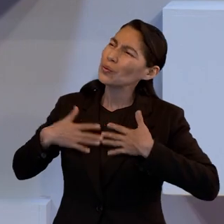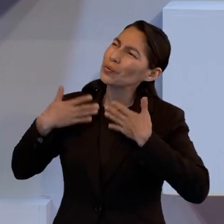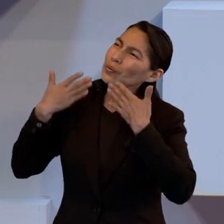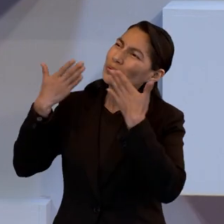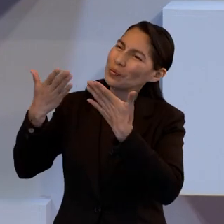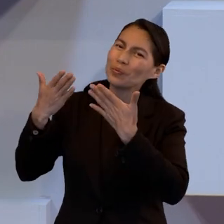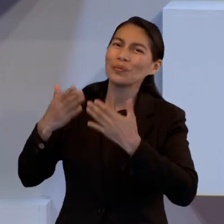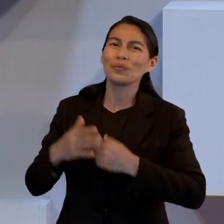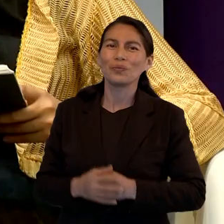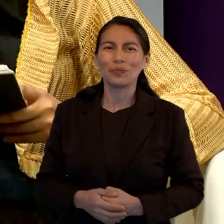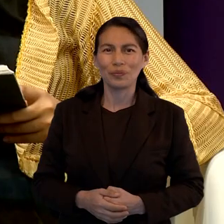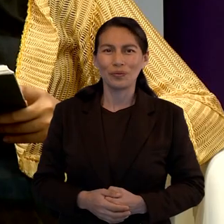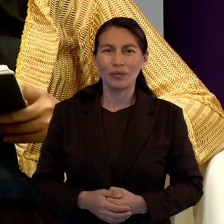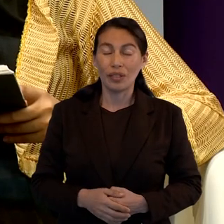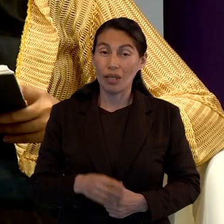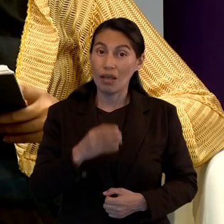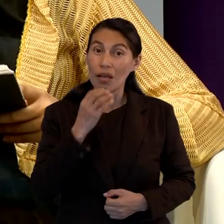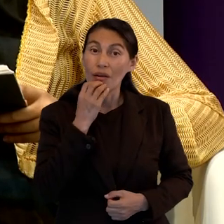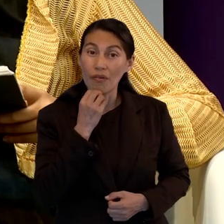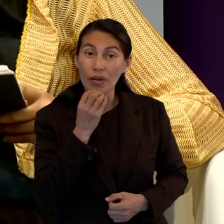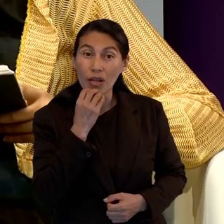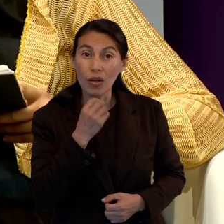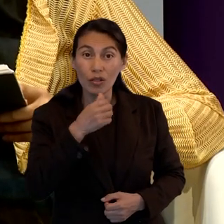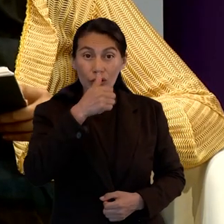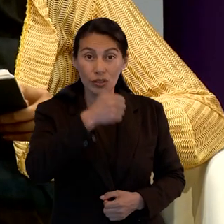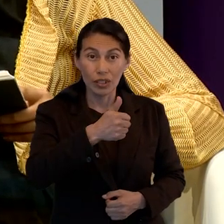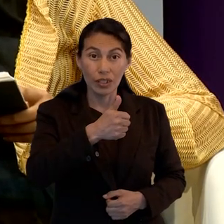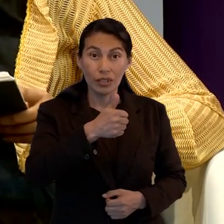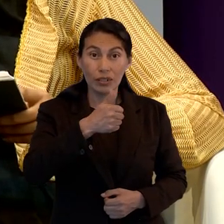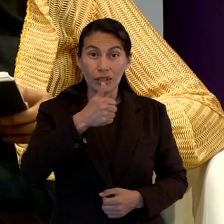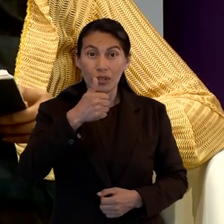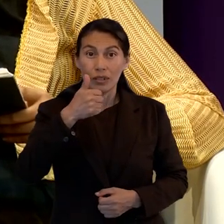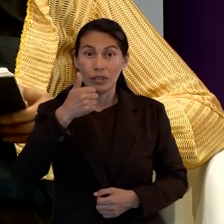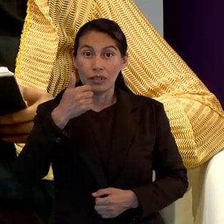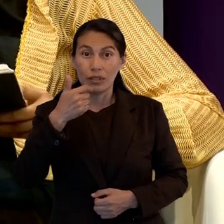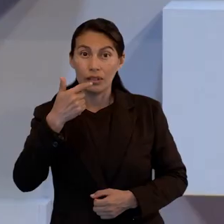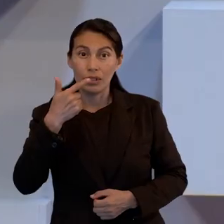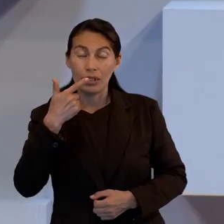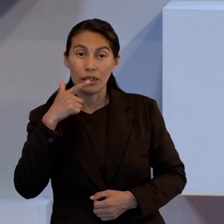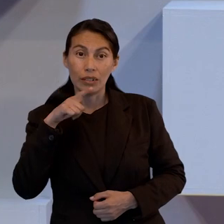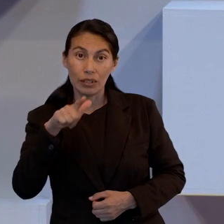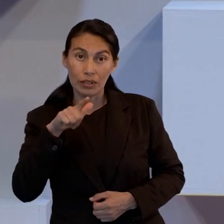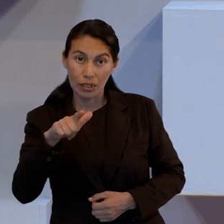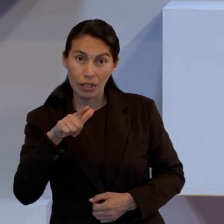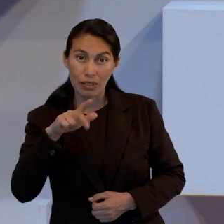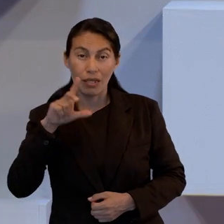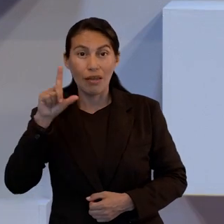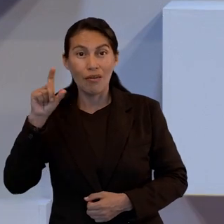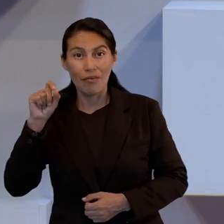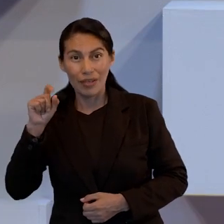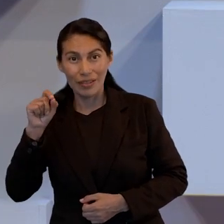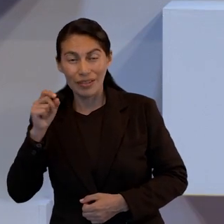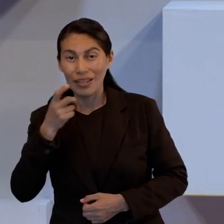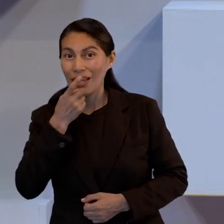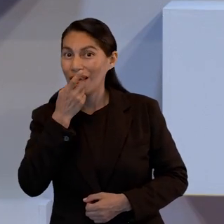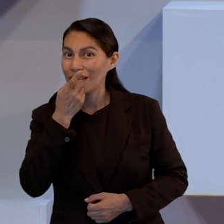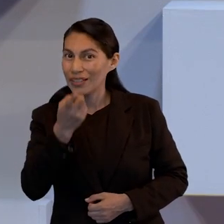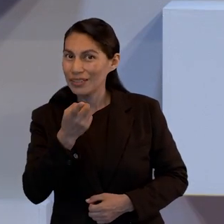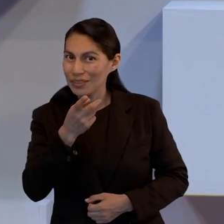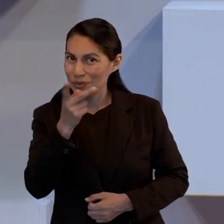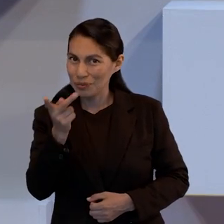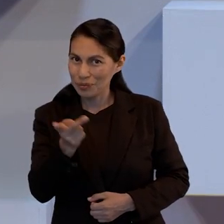Y esto, a la luz de Hebreos 6.17.20, nos viene una pregunta que quiero